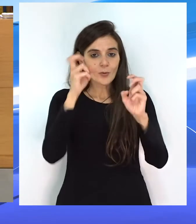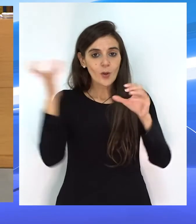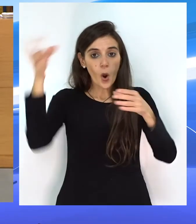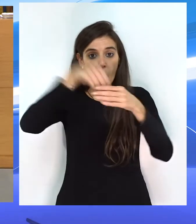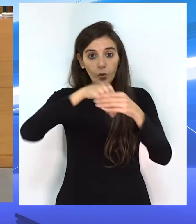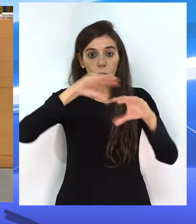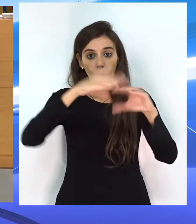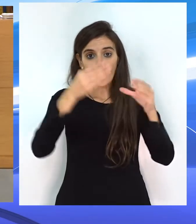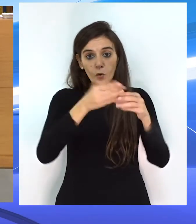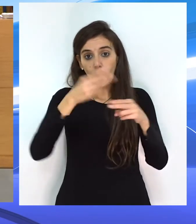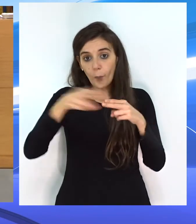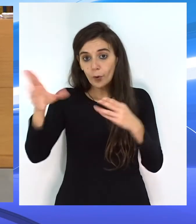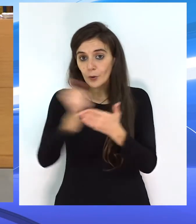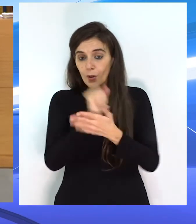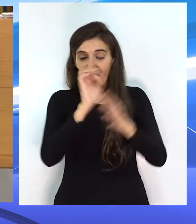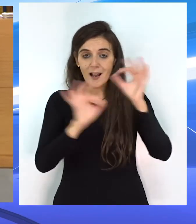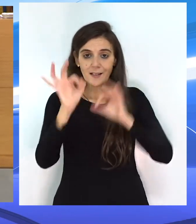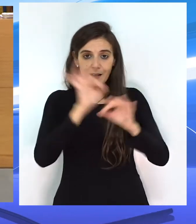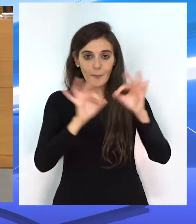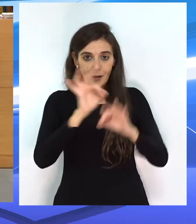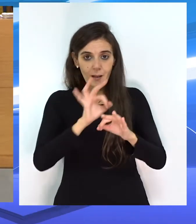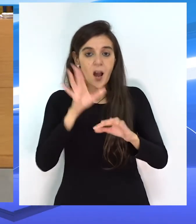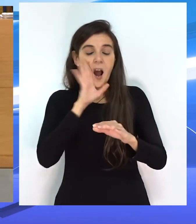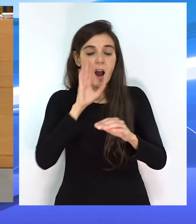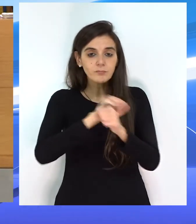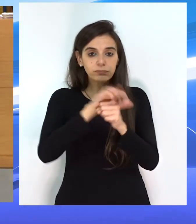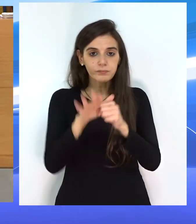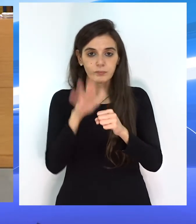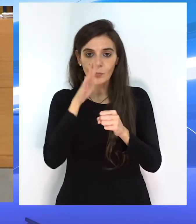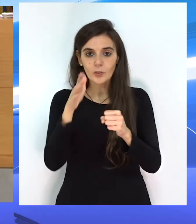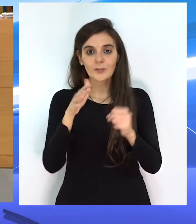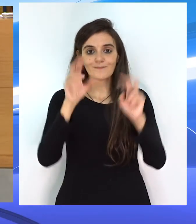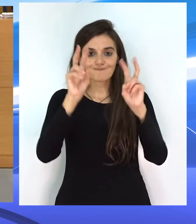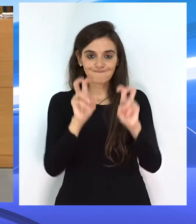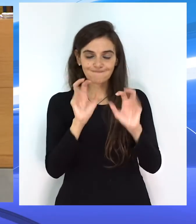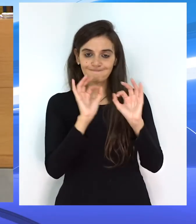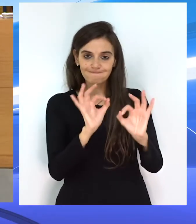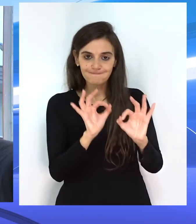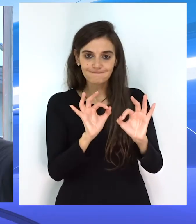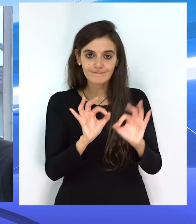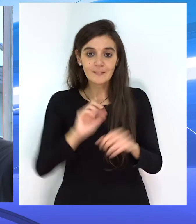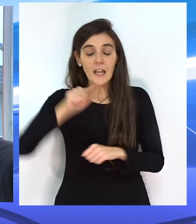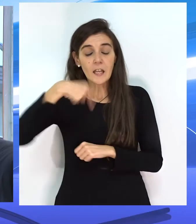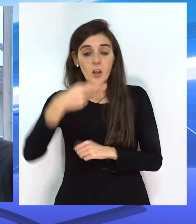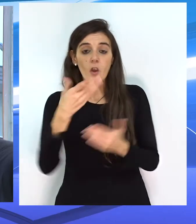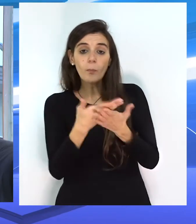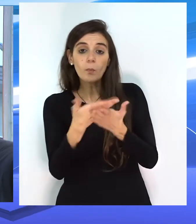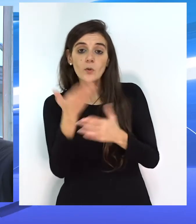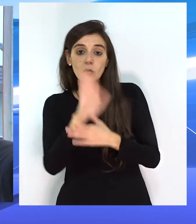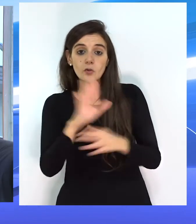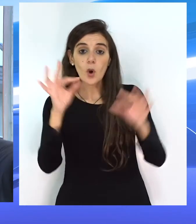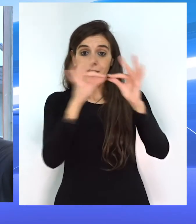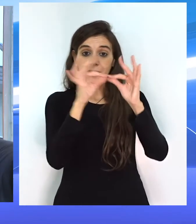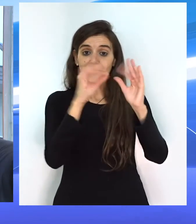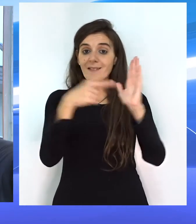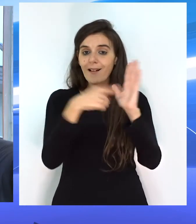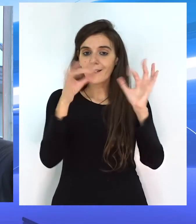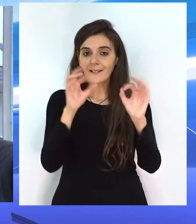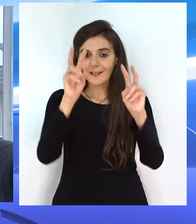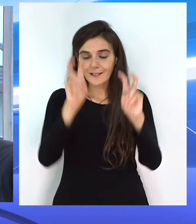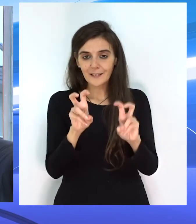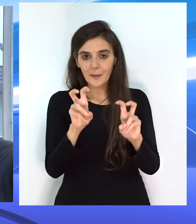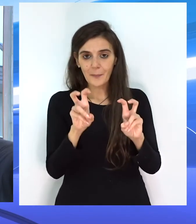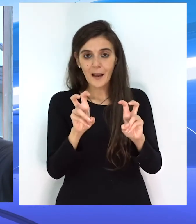conformada por los grupos políticos de la Asamblea mientras dure la pandemia por la COVID-19, mientras que una de las propuestas de caballa